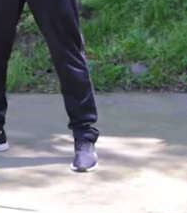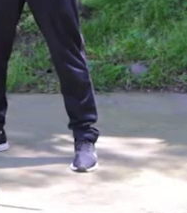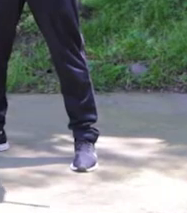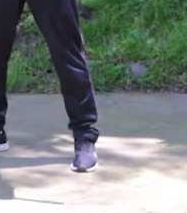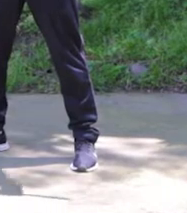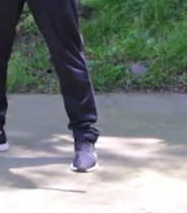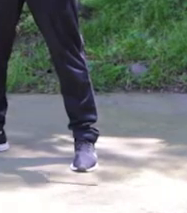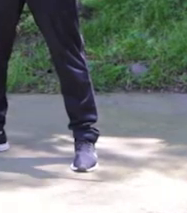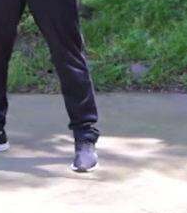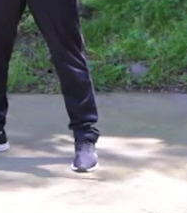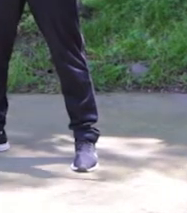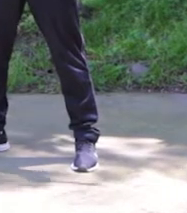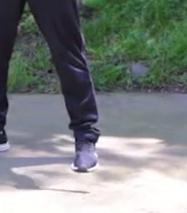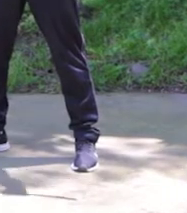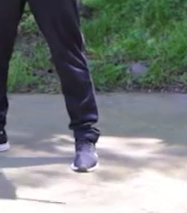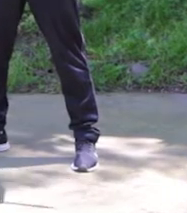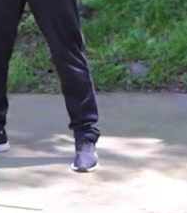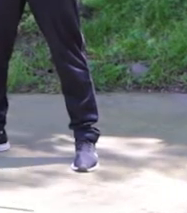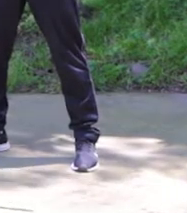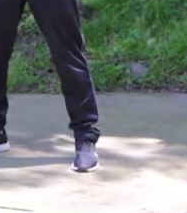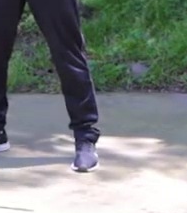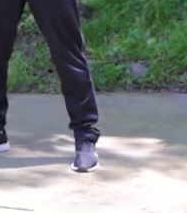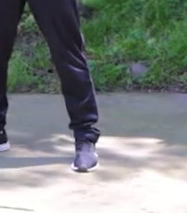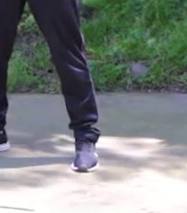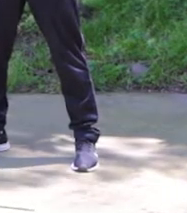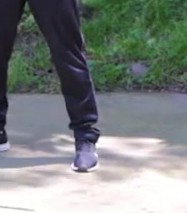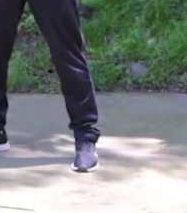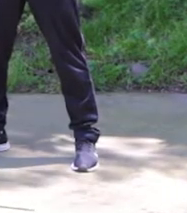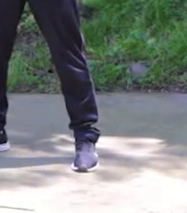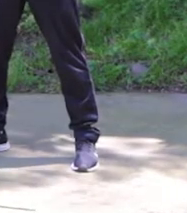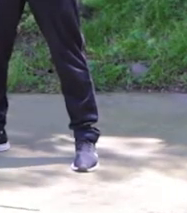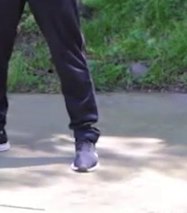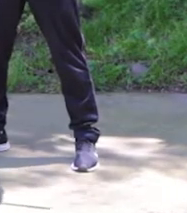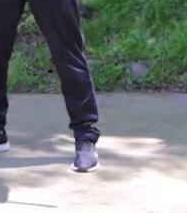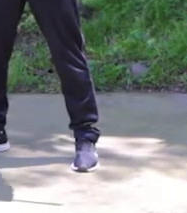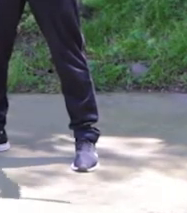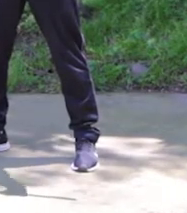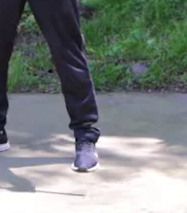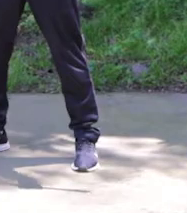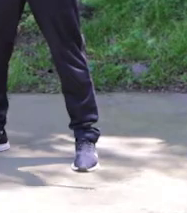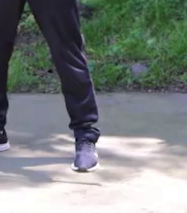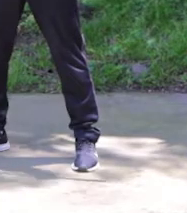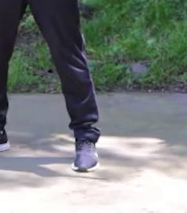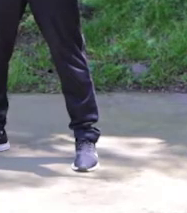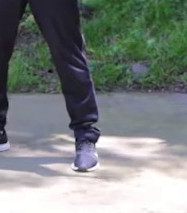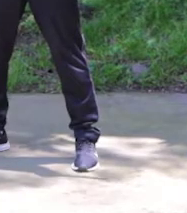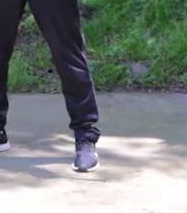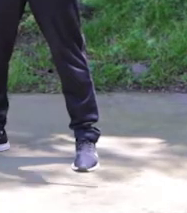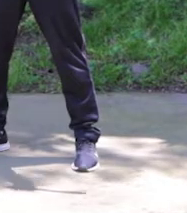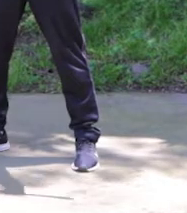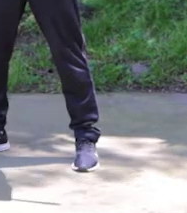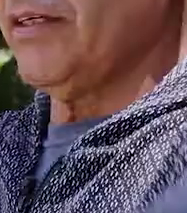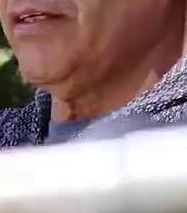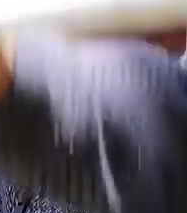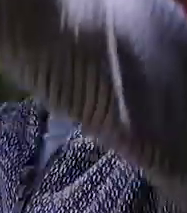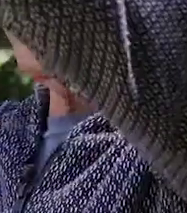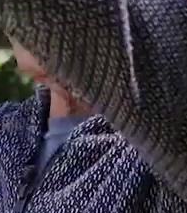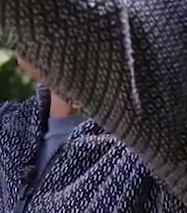hacer es bajar y subir a la altura de los hombros. Manteniendo la toalla